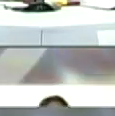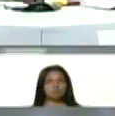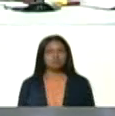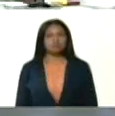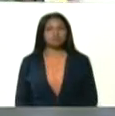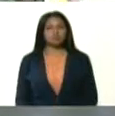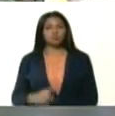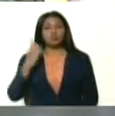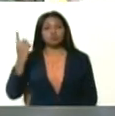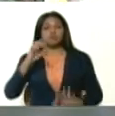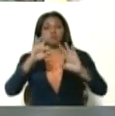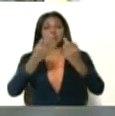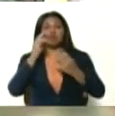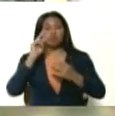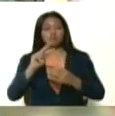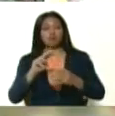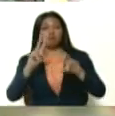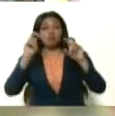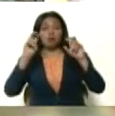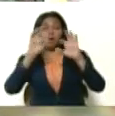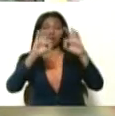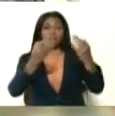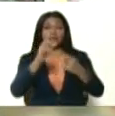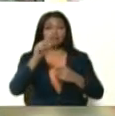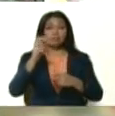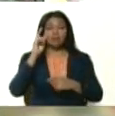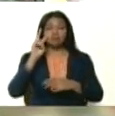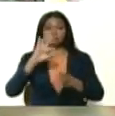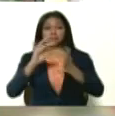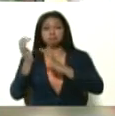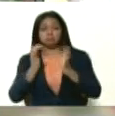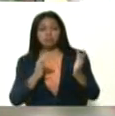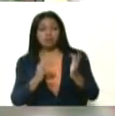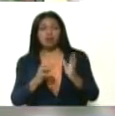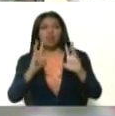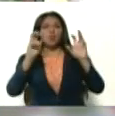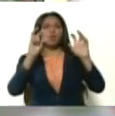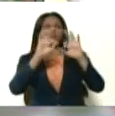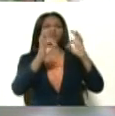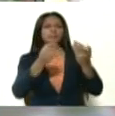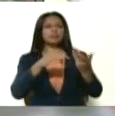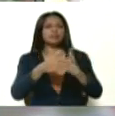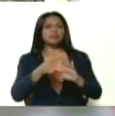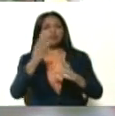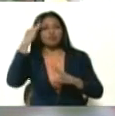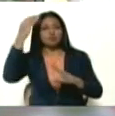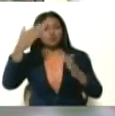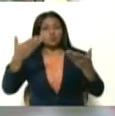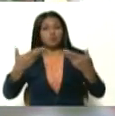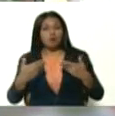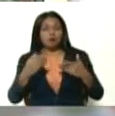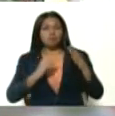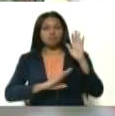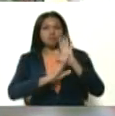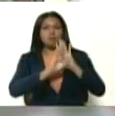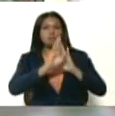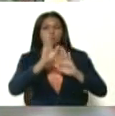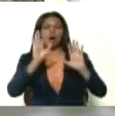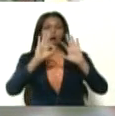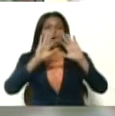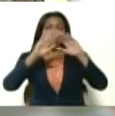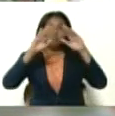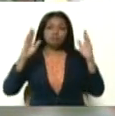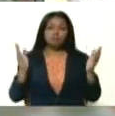sola familia, como una nueva familia. La nueva familia que Dios quiere ver crecer en el mundo.